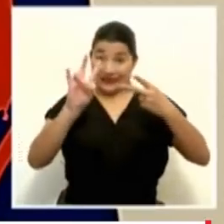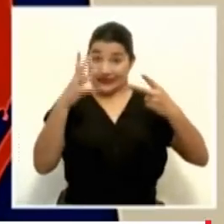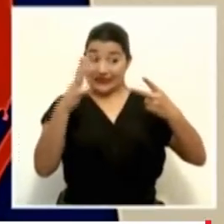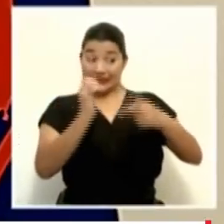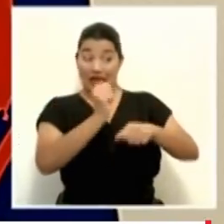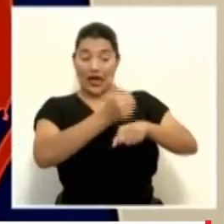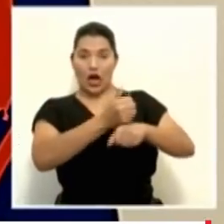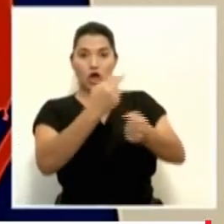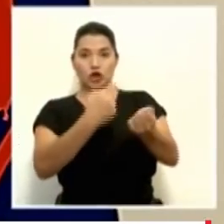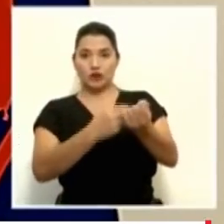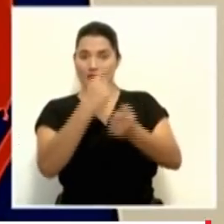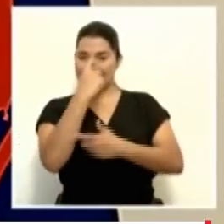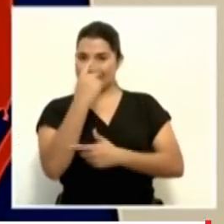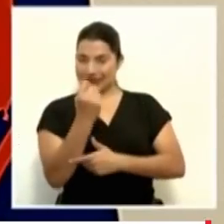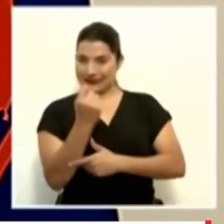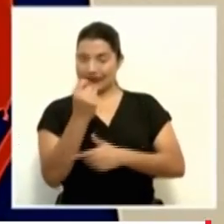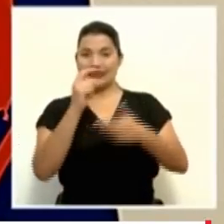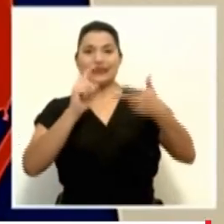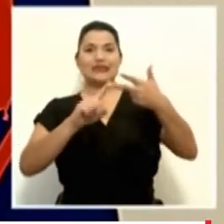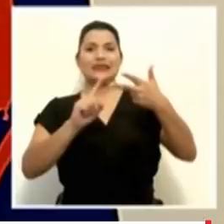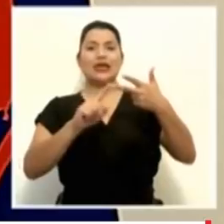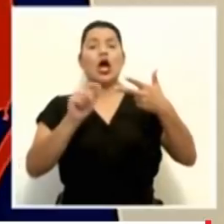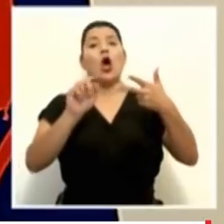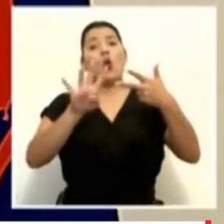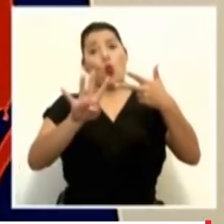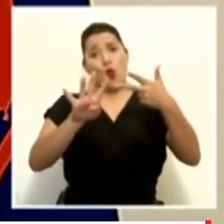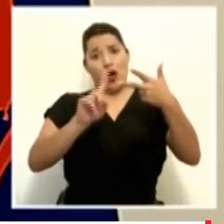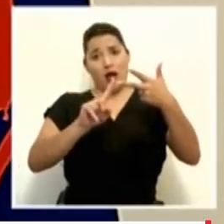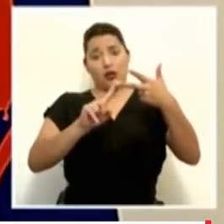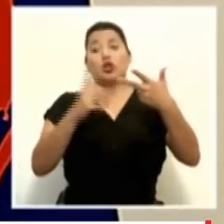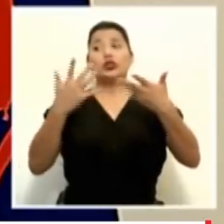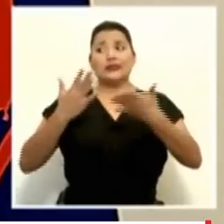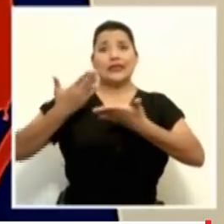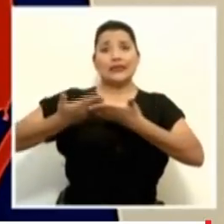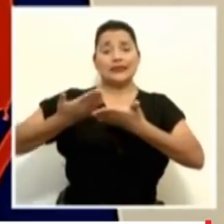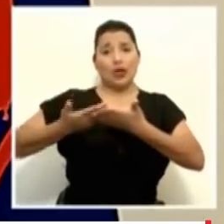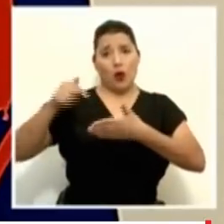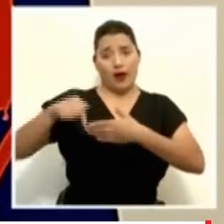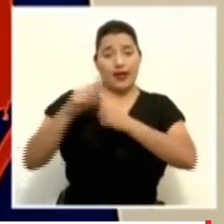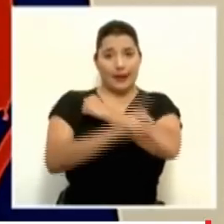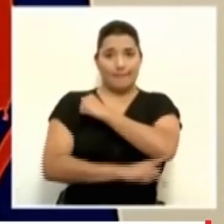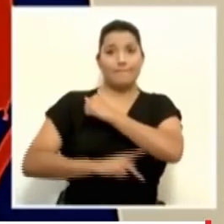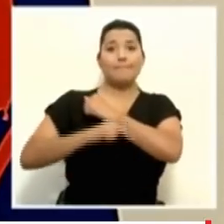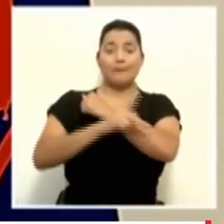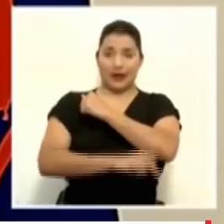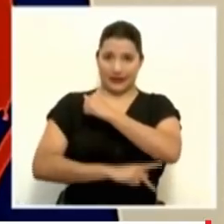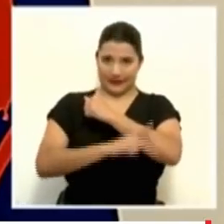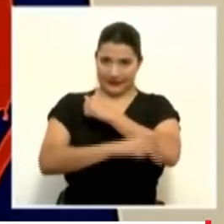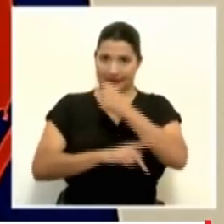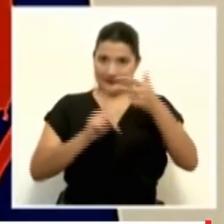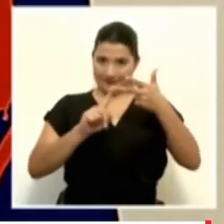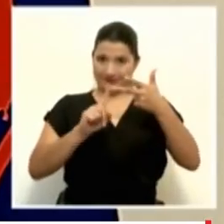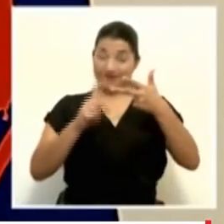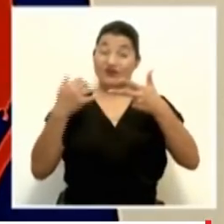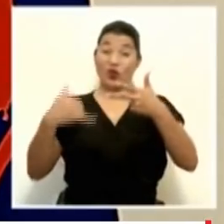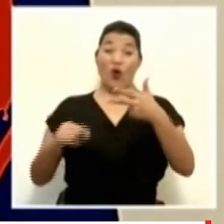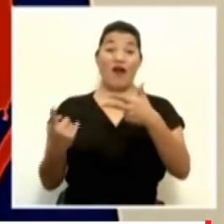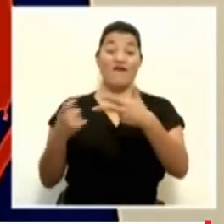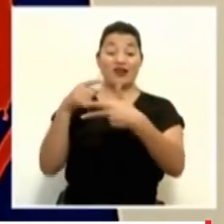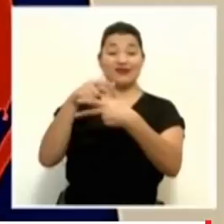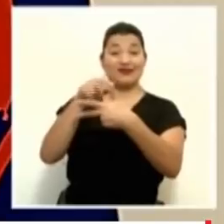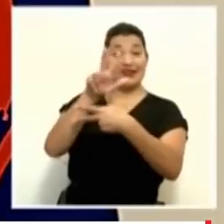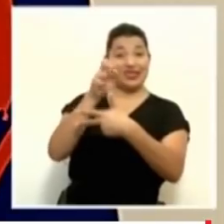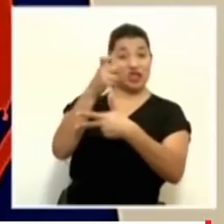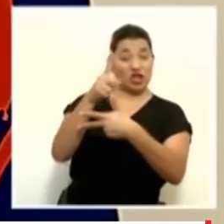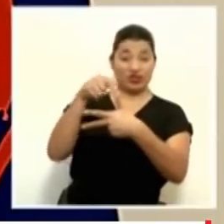en el Hospital San Juan de Dios y hay otros 4 que ya están en el país que estamos adquiriendo además de los 311 para un total de